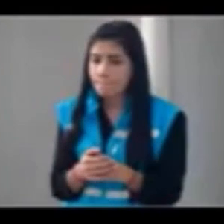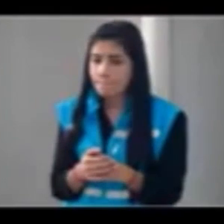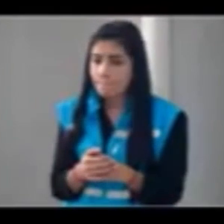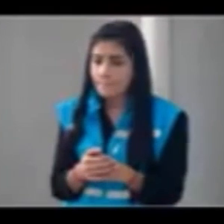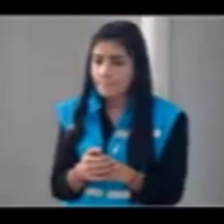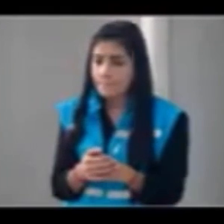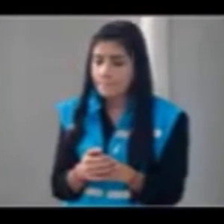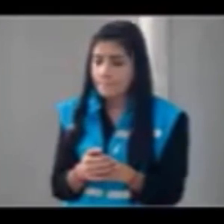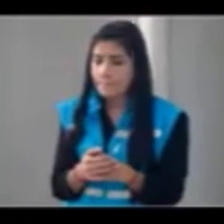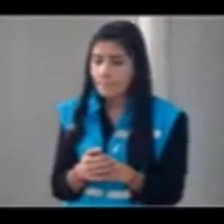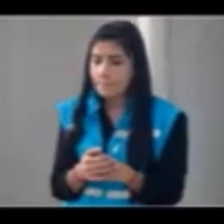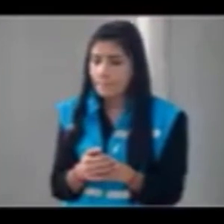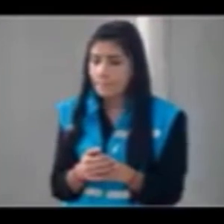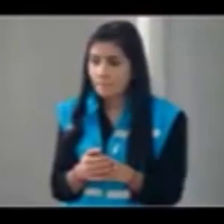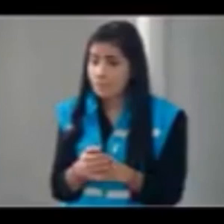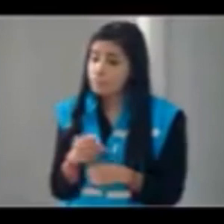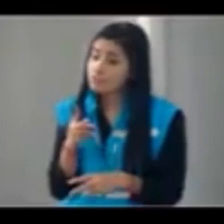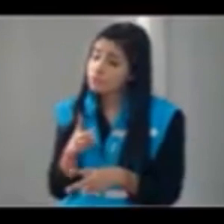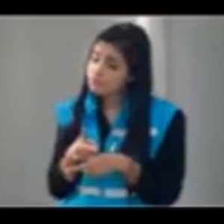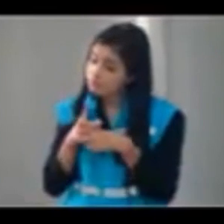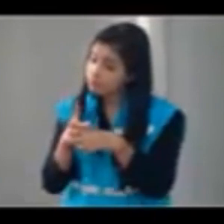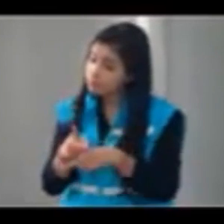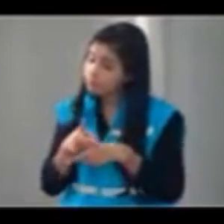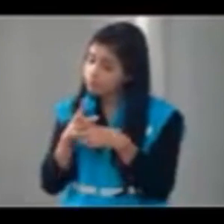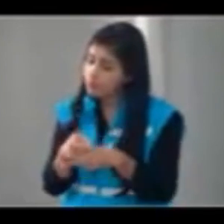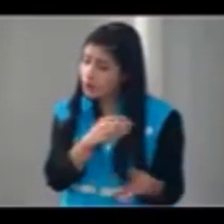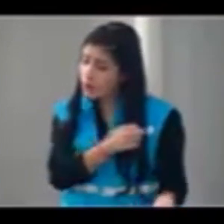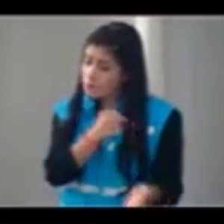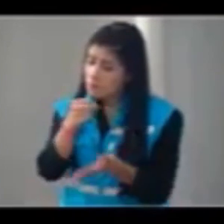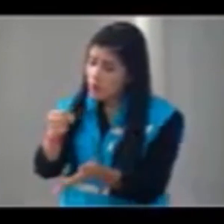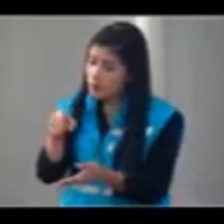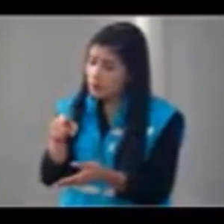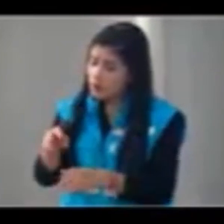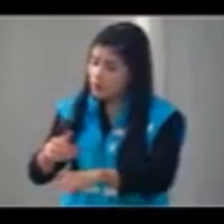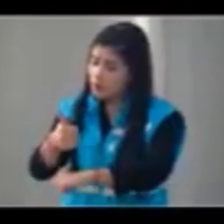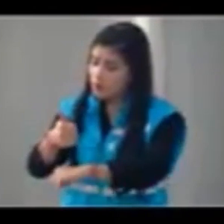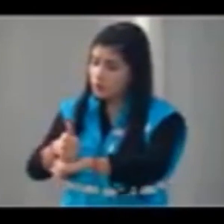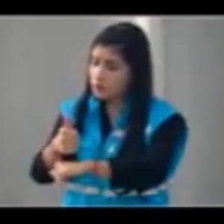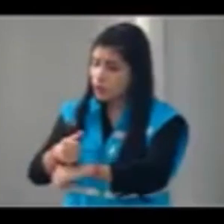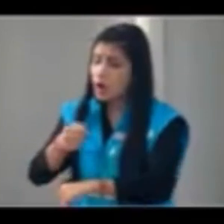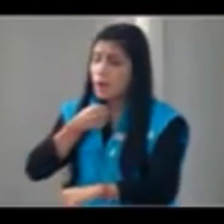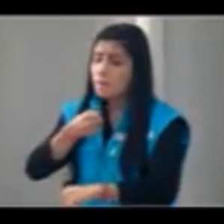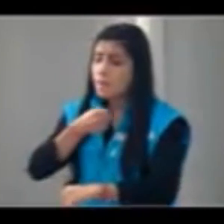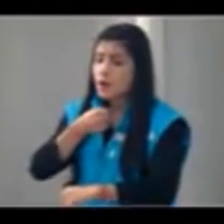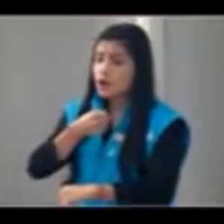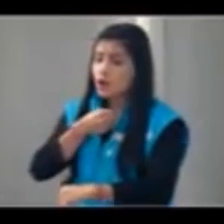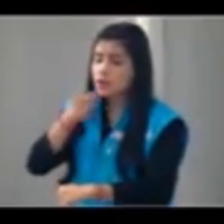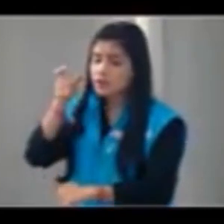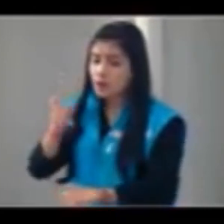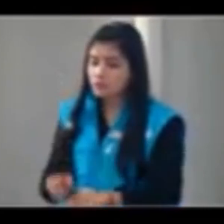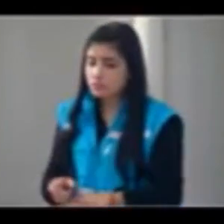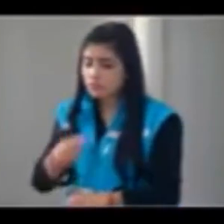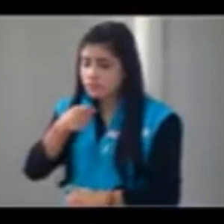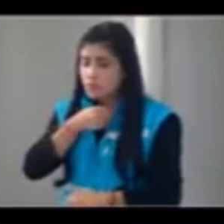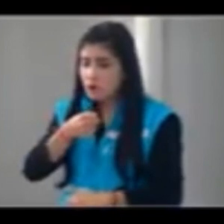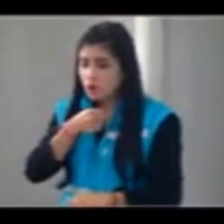pues con con el mayor cuidado pues estamos hablando de recursos públicos Mabel es una periodista que como nosotros hemos tratado de explicar aquí